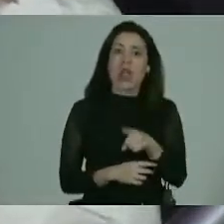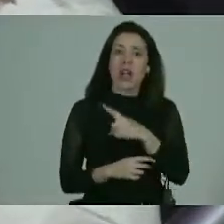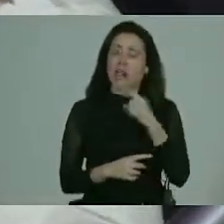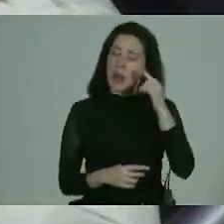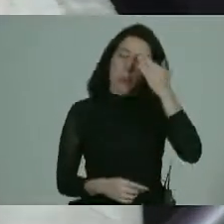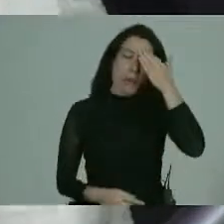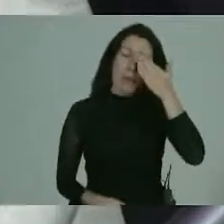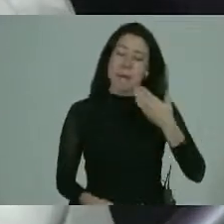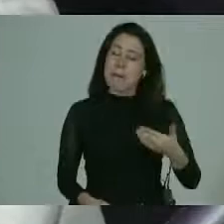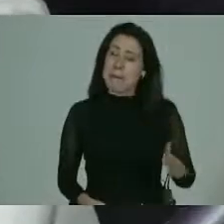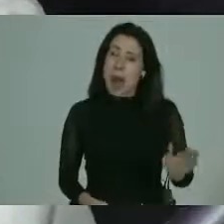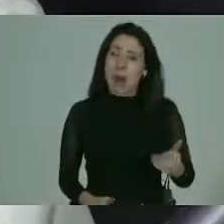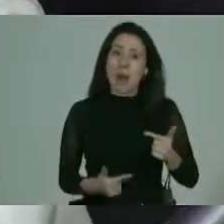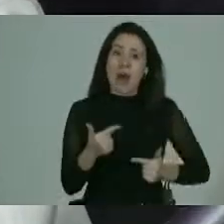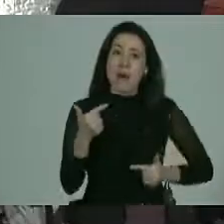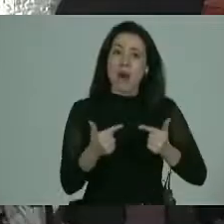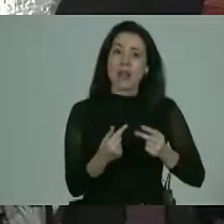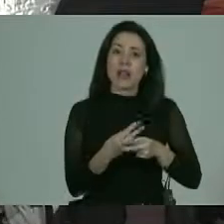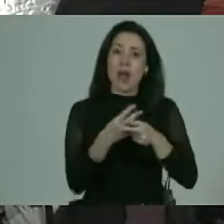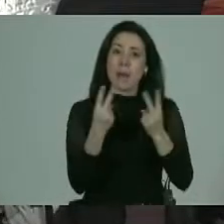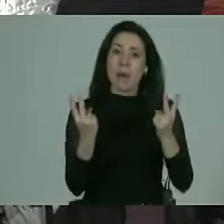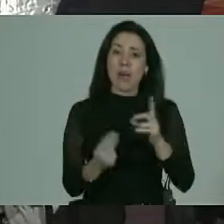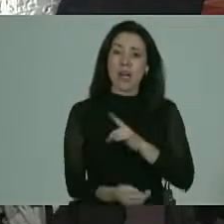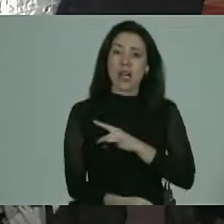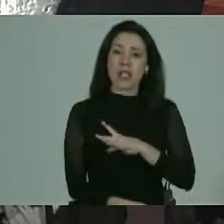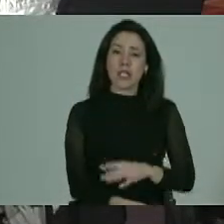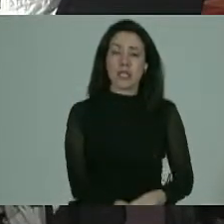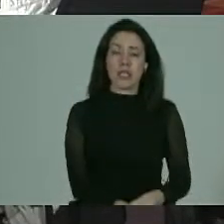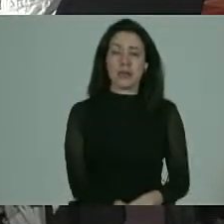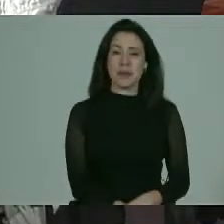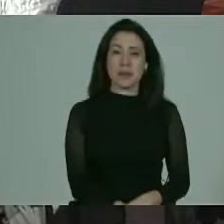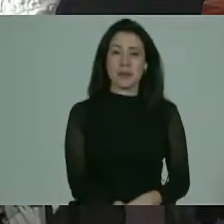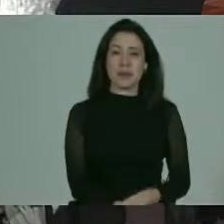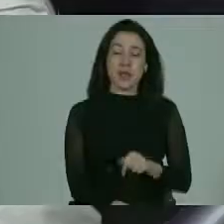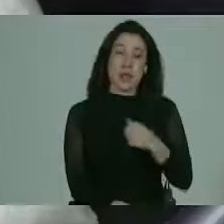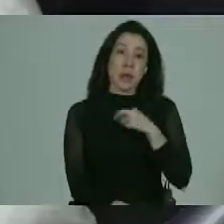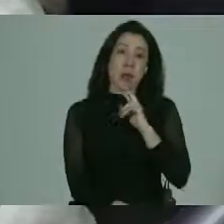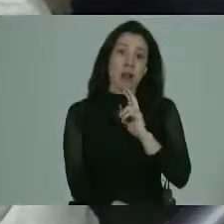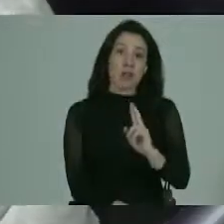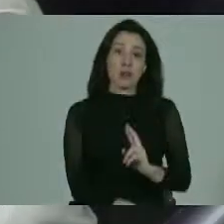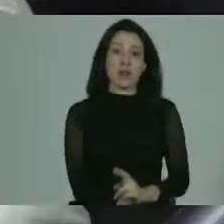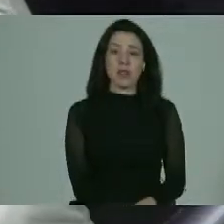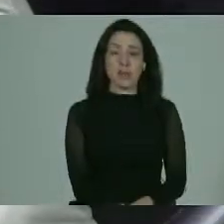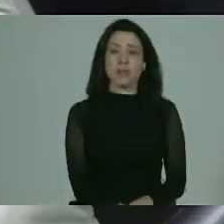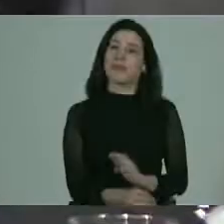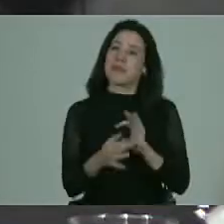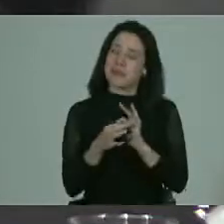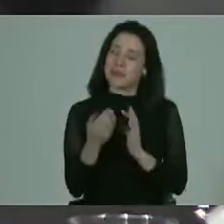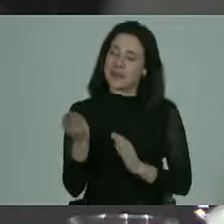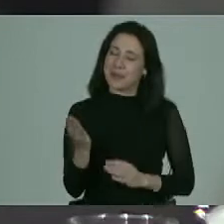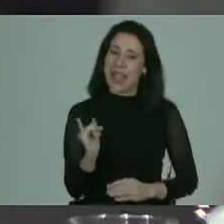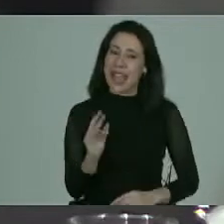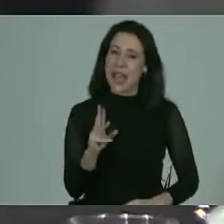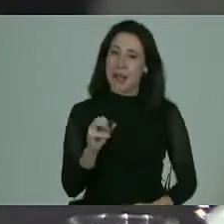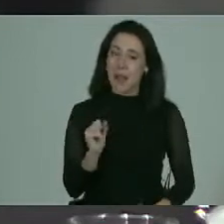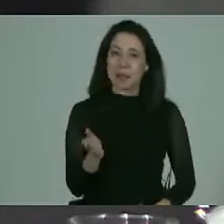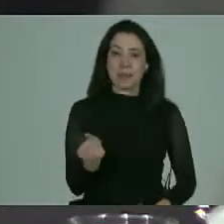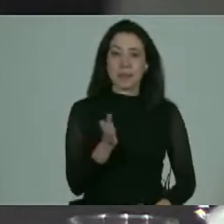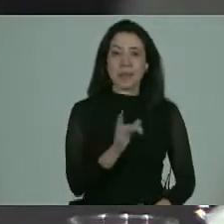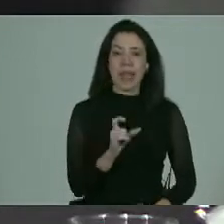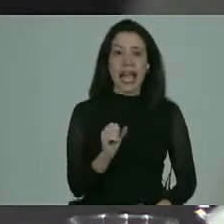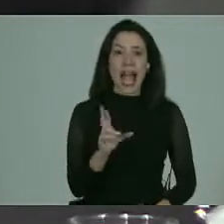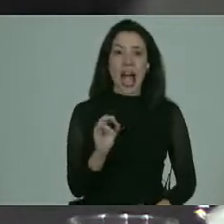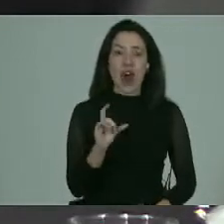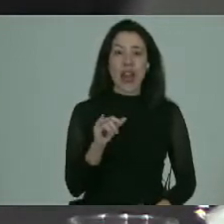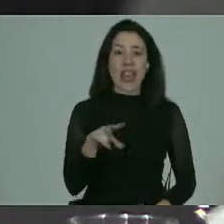muy mal en cuanto a políticas públicas en Chile esa sería mi respuesta muchas gracias Irma Carolina hemos